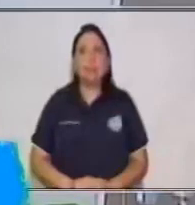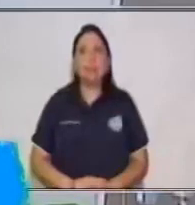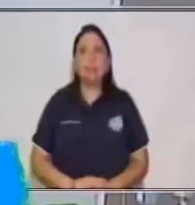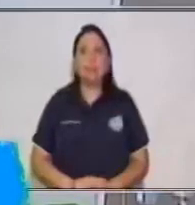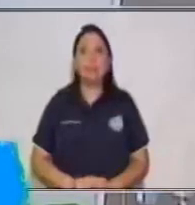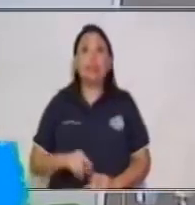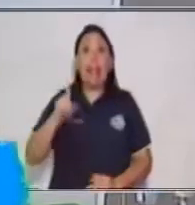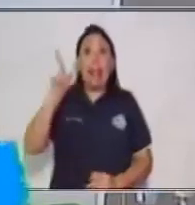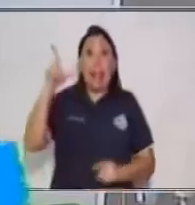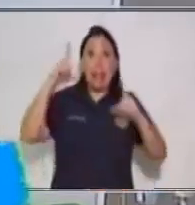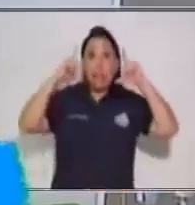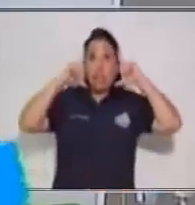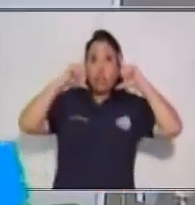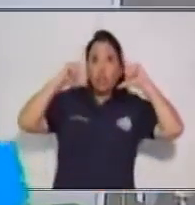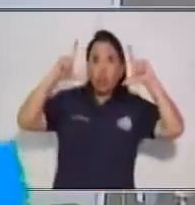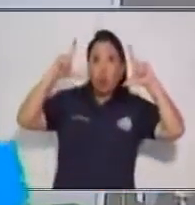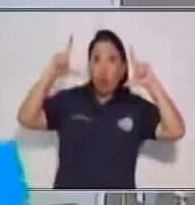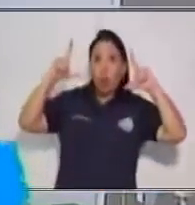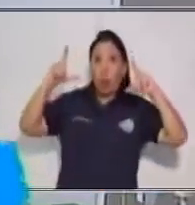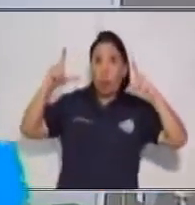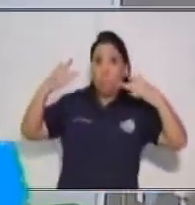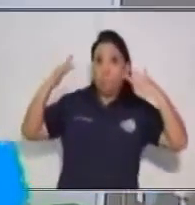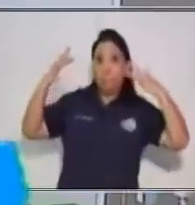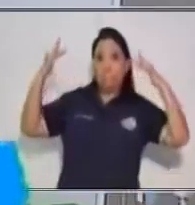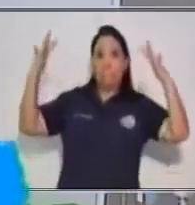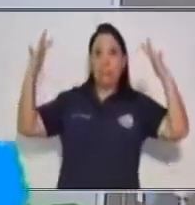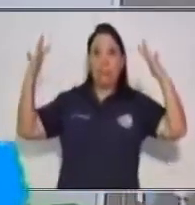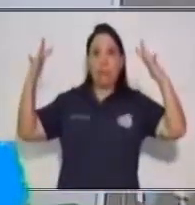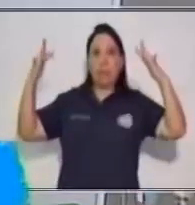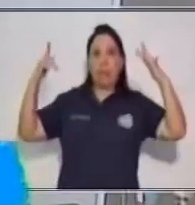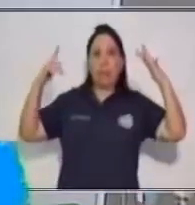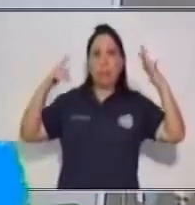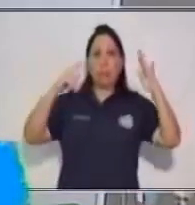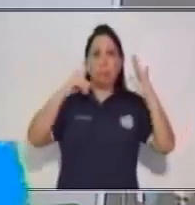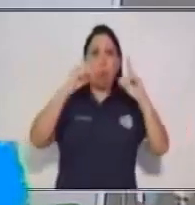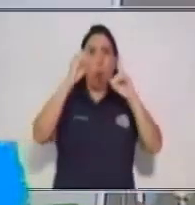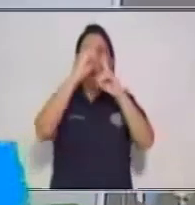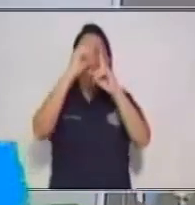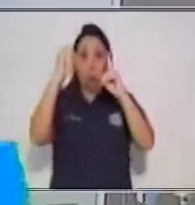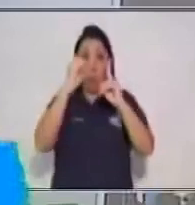El sol brilla. ¿Crees tú que esto es lo mismo que esto?